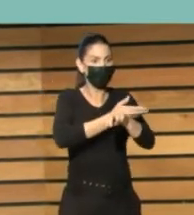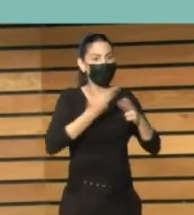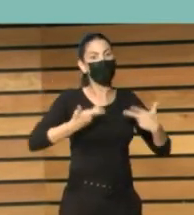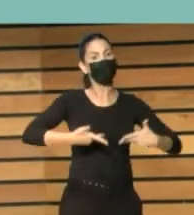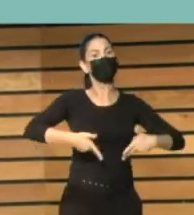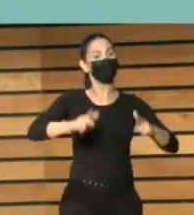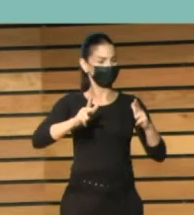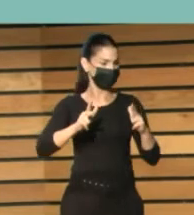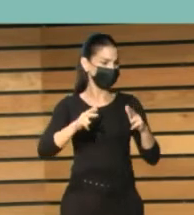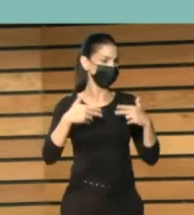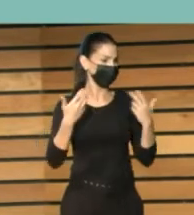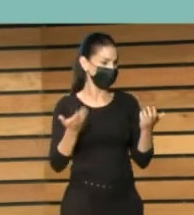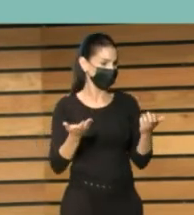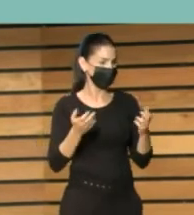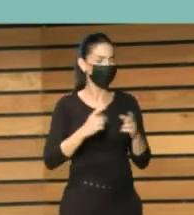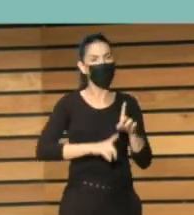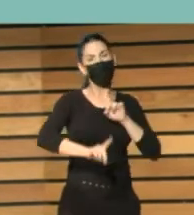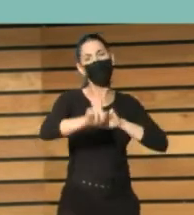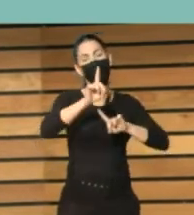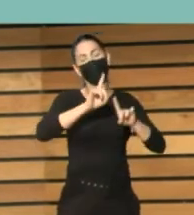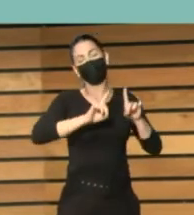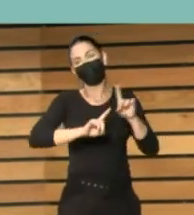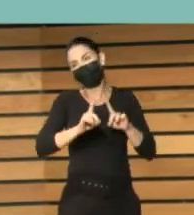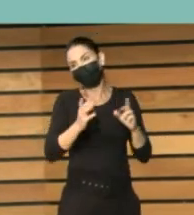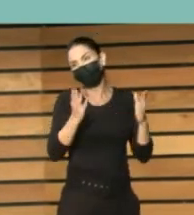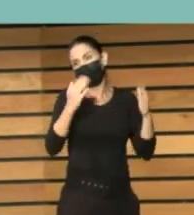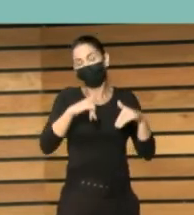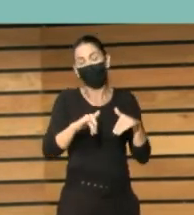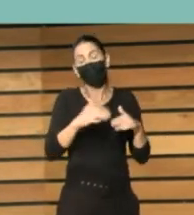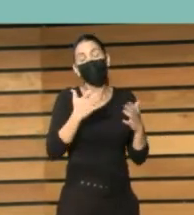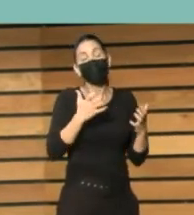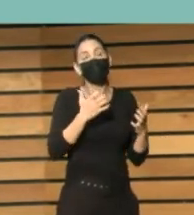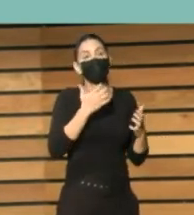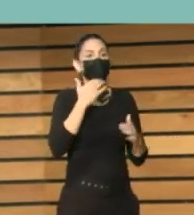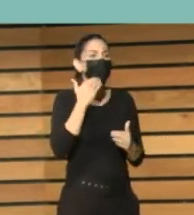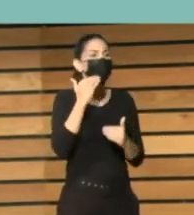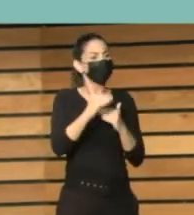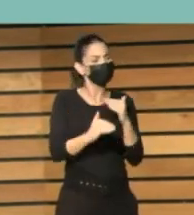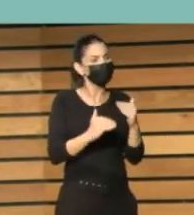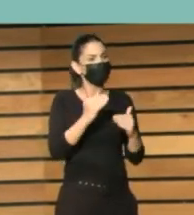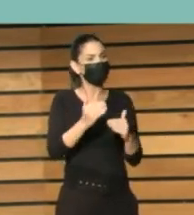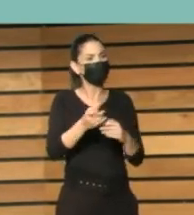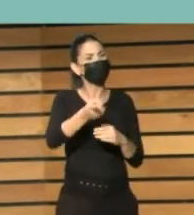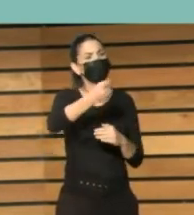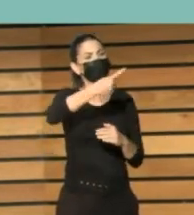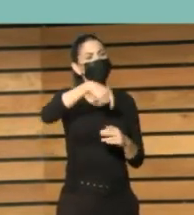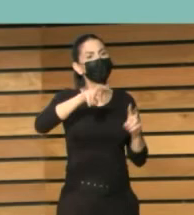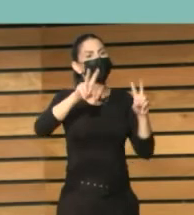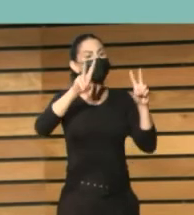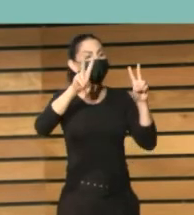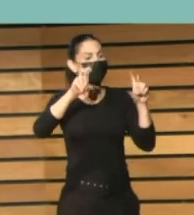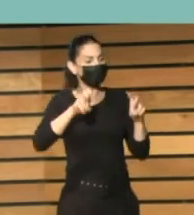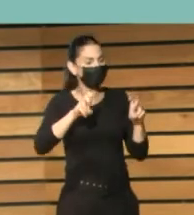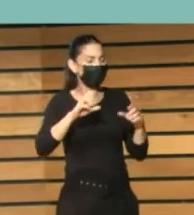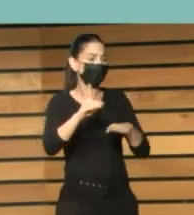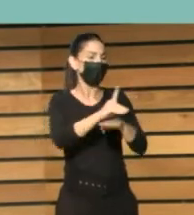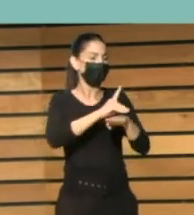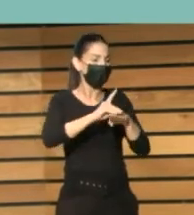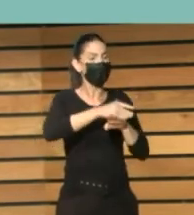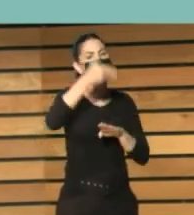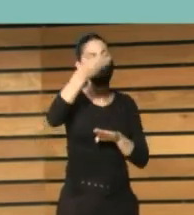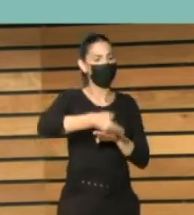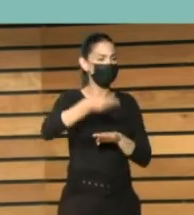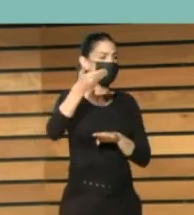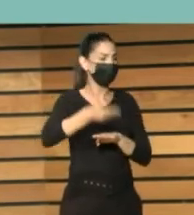En este sentido, hay mucho problema, porque hay una conciencia cada vez más creciente de la importancia de la digitalización. Están